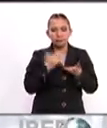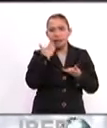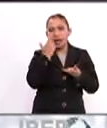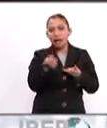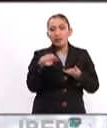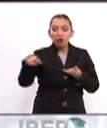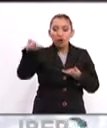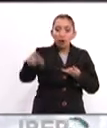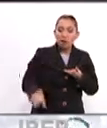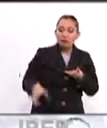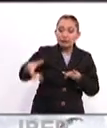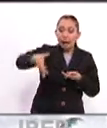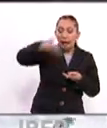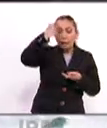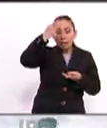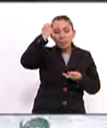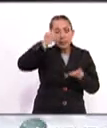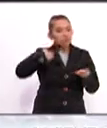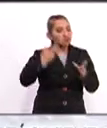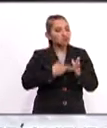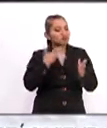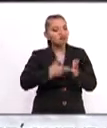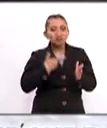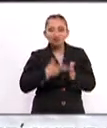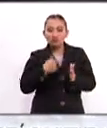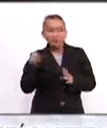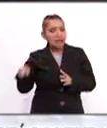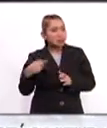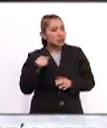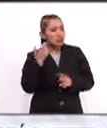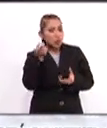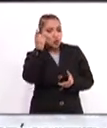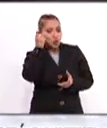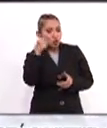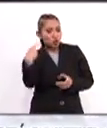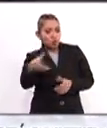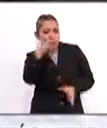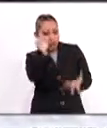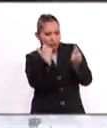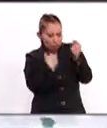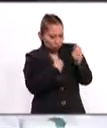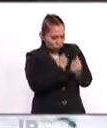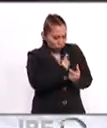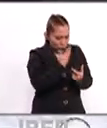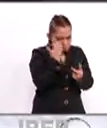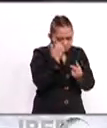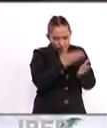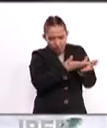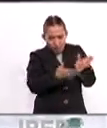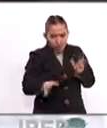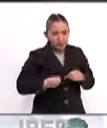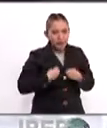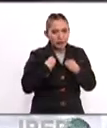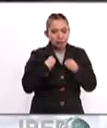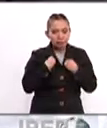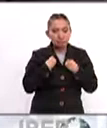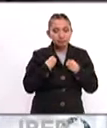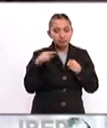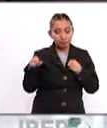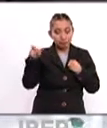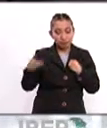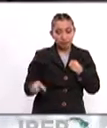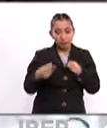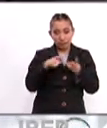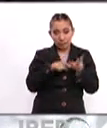queremos que sean aprendices activos, sean dueños de su aprendizaje a lo largo de toda la vida. Y que